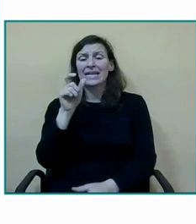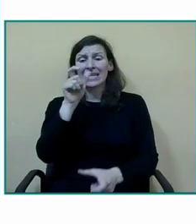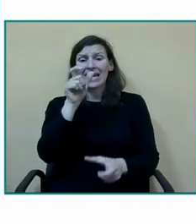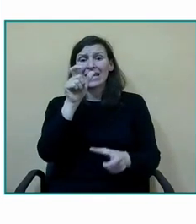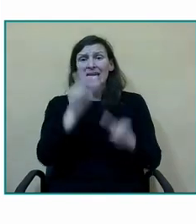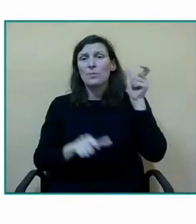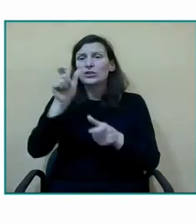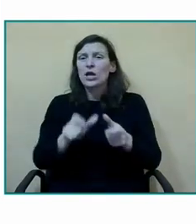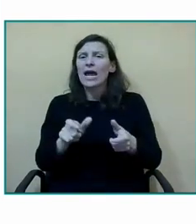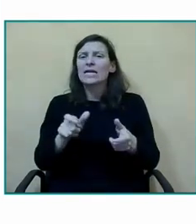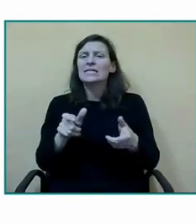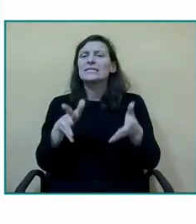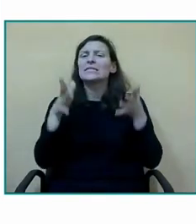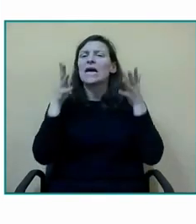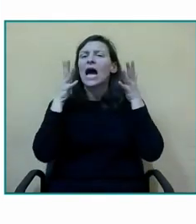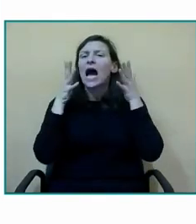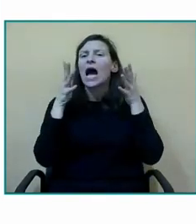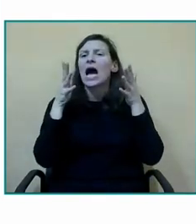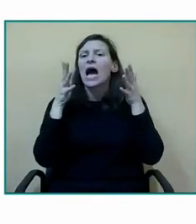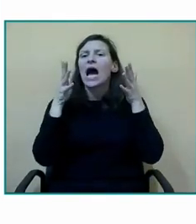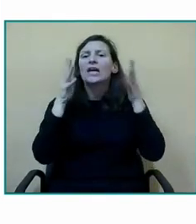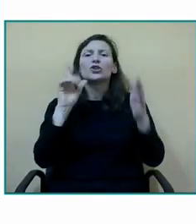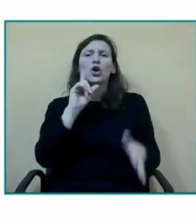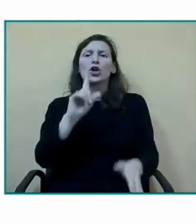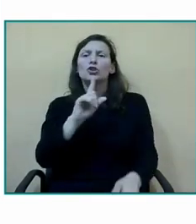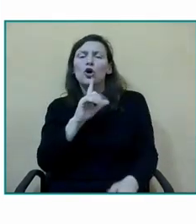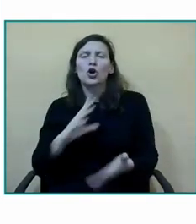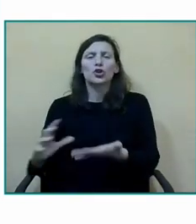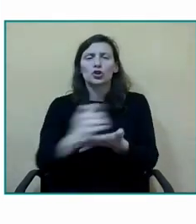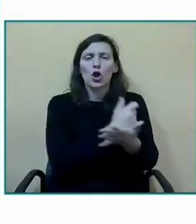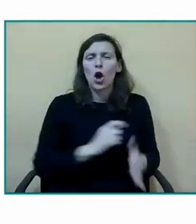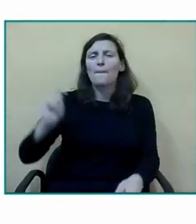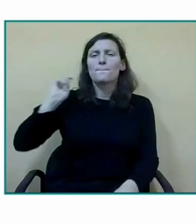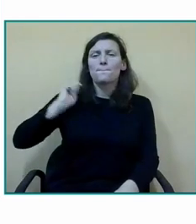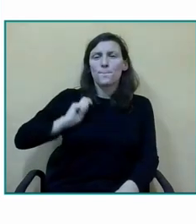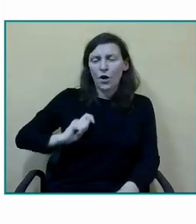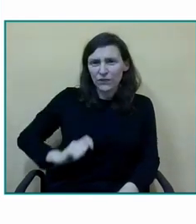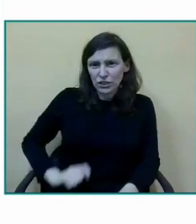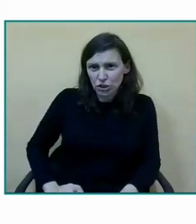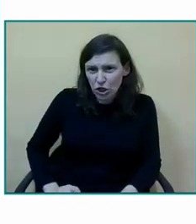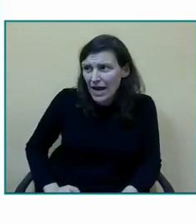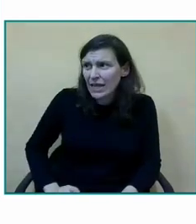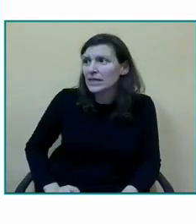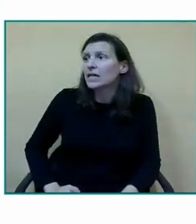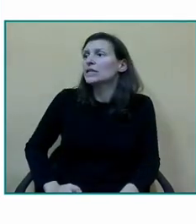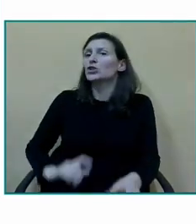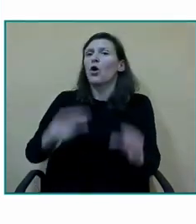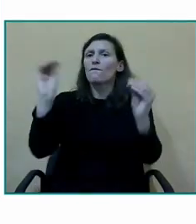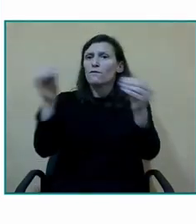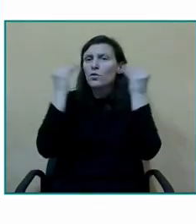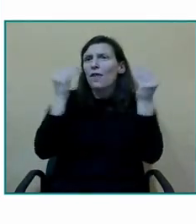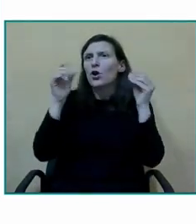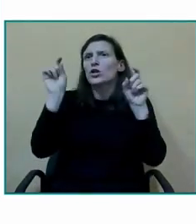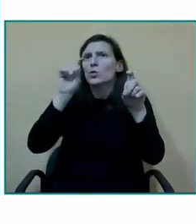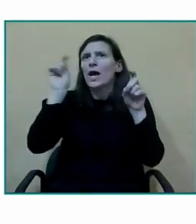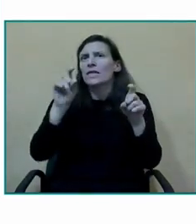son personas sordas con formación profesional en educación o bien las personas especialistas en lengua de signos puede ser